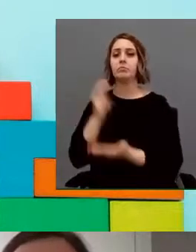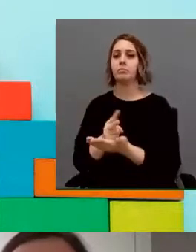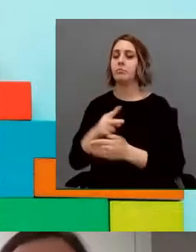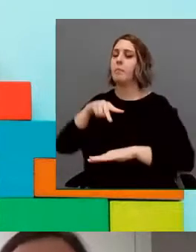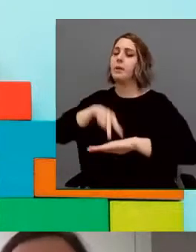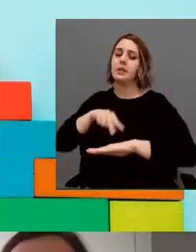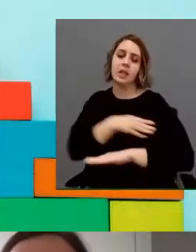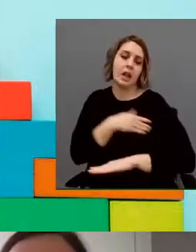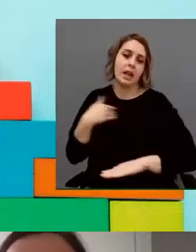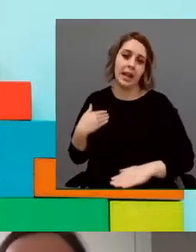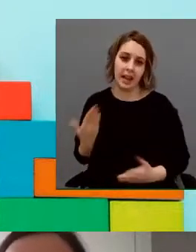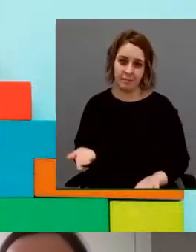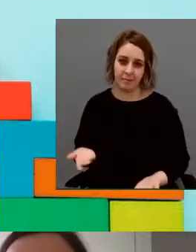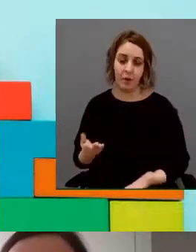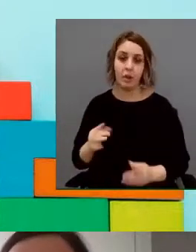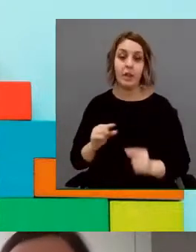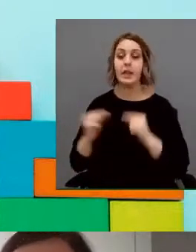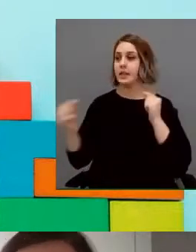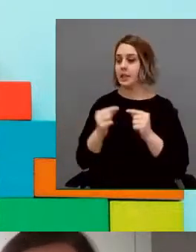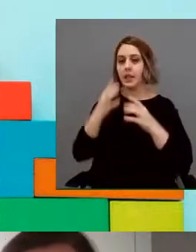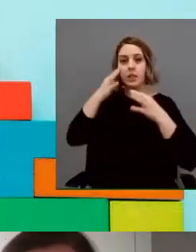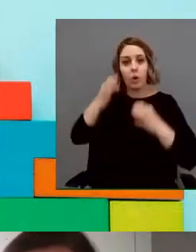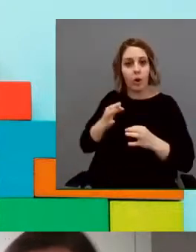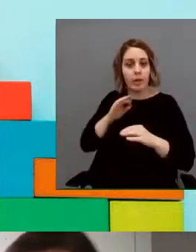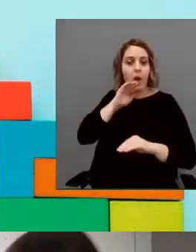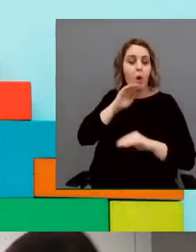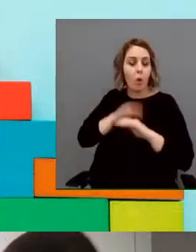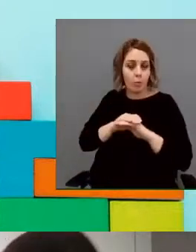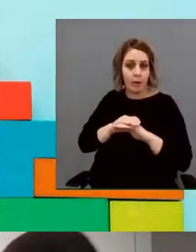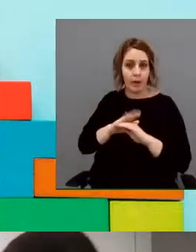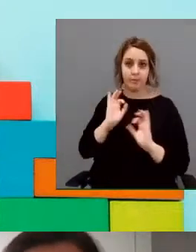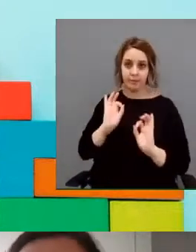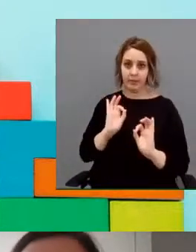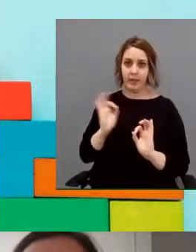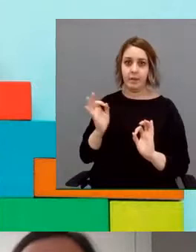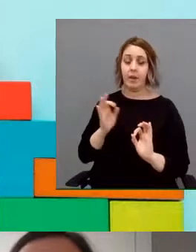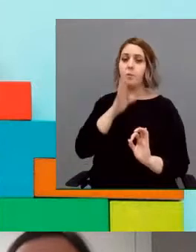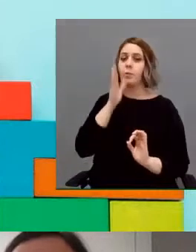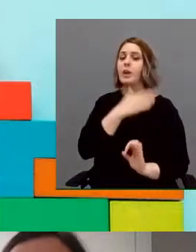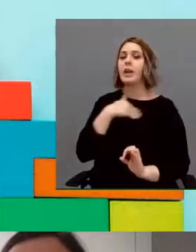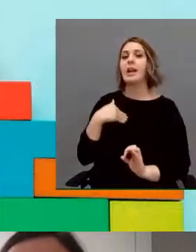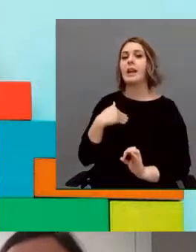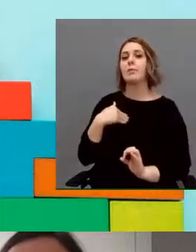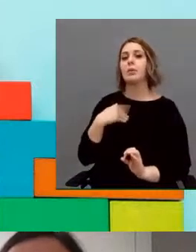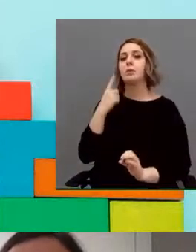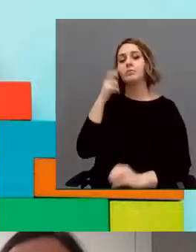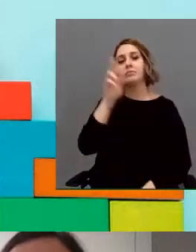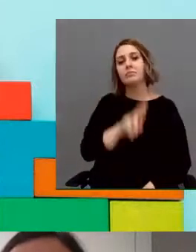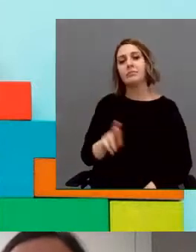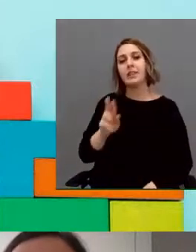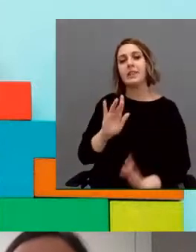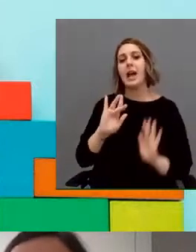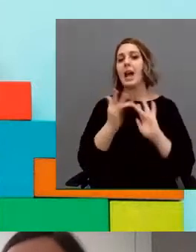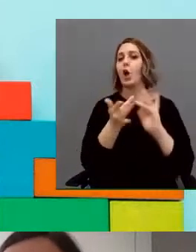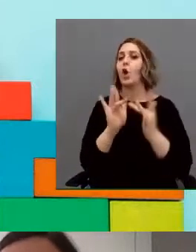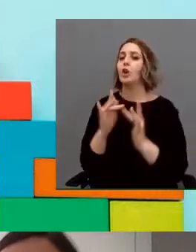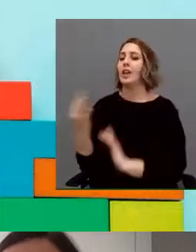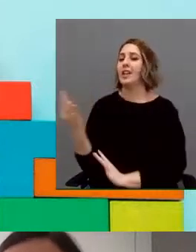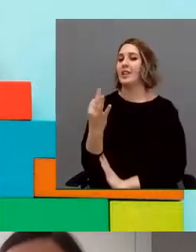de señales, manteniendo la distancia de seguridad, porque queremos hacer mucho hincapié en la parte relacional